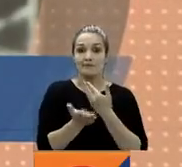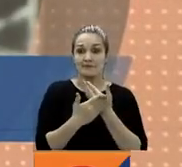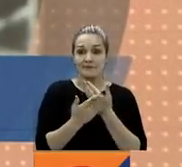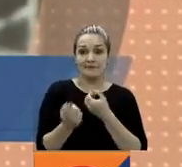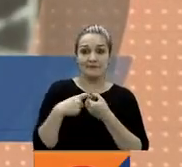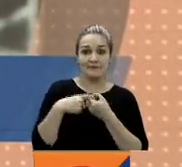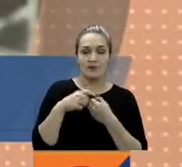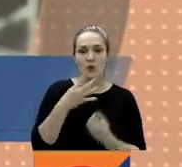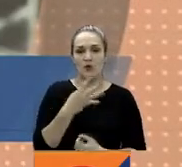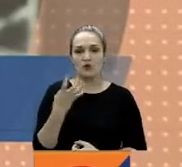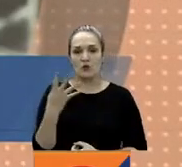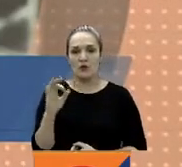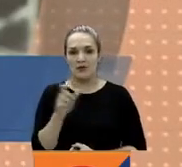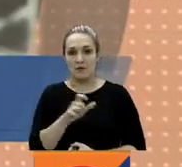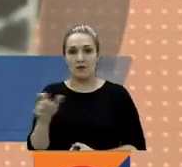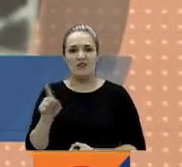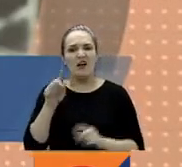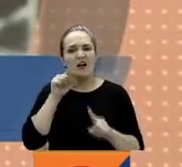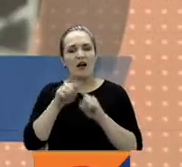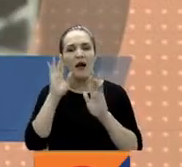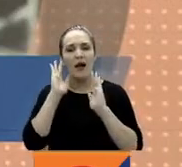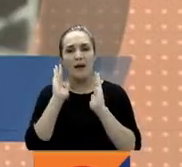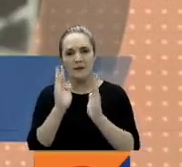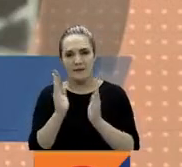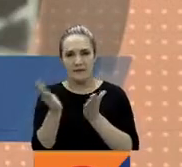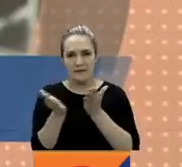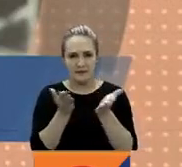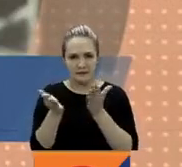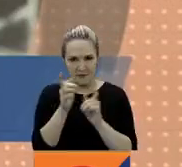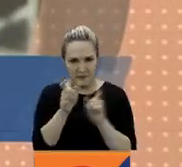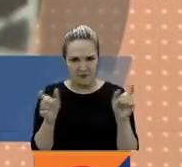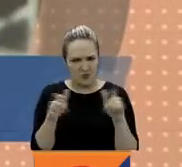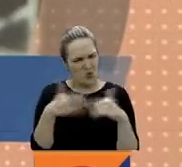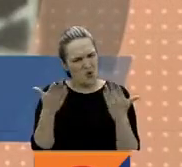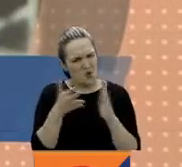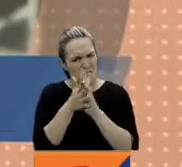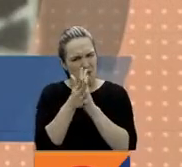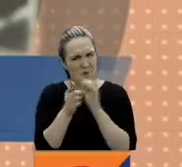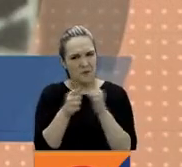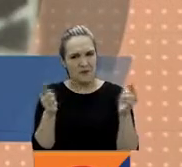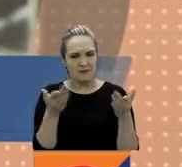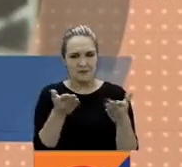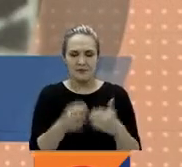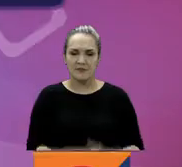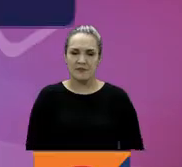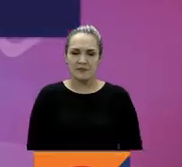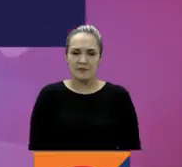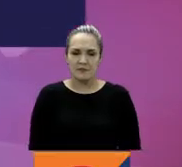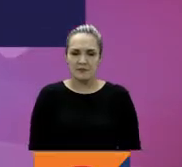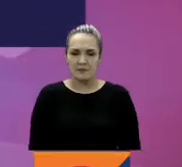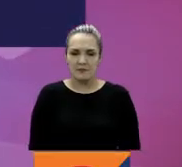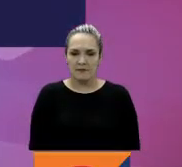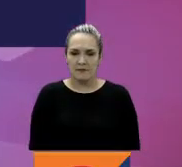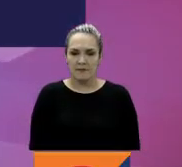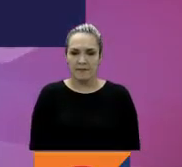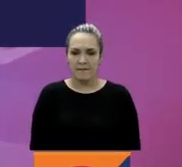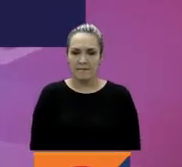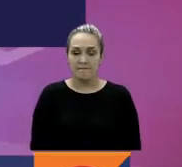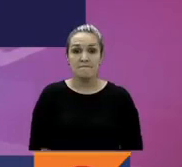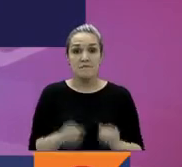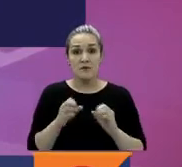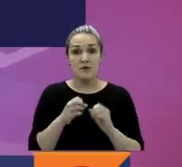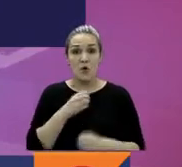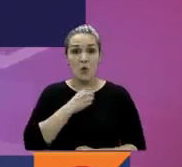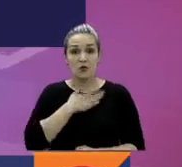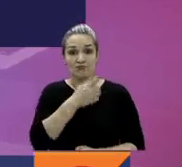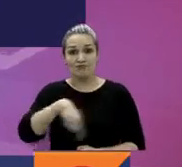colombianos con experiencia en servicio al cliente. Les contamos de qué se trata y cómo postularse. En oportunidades para que